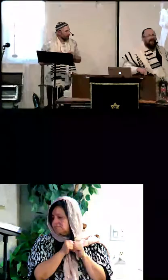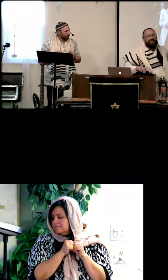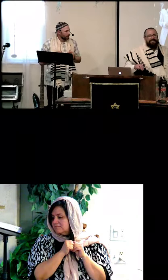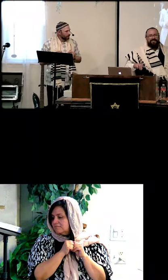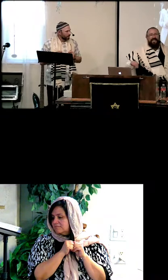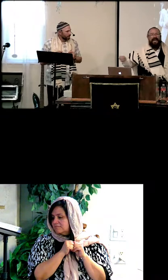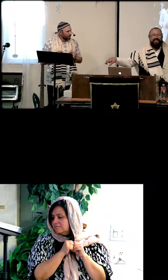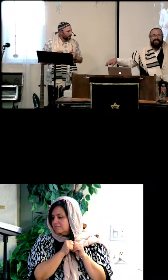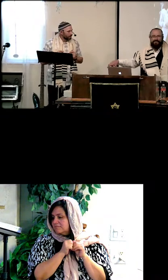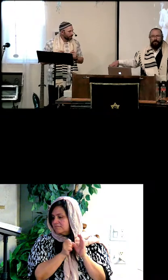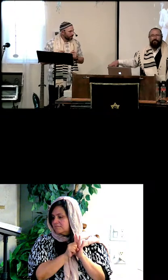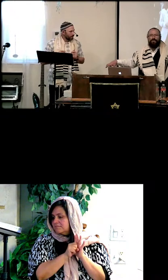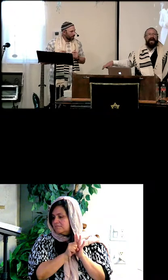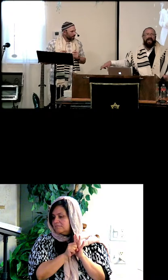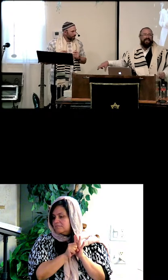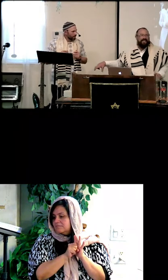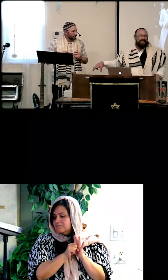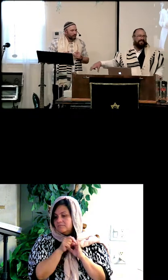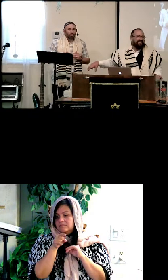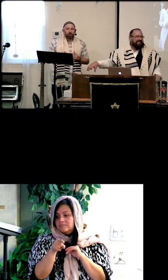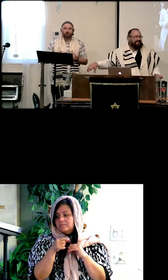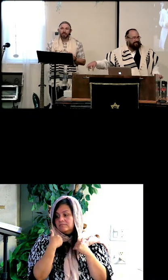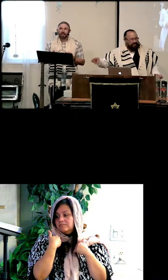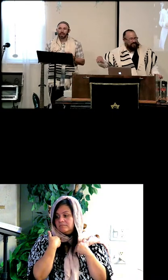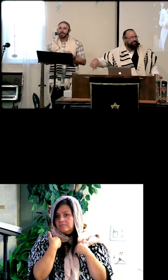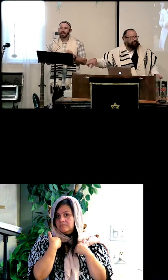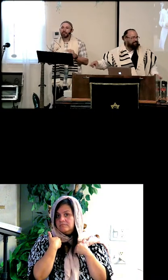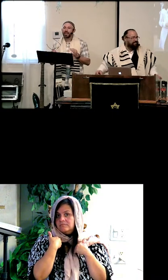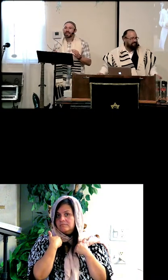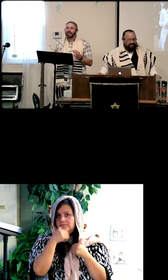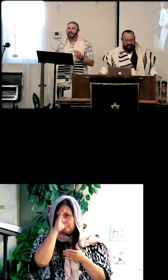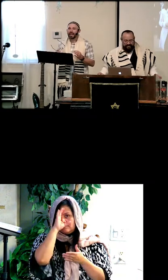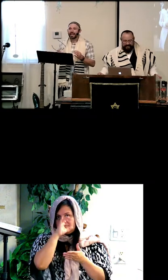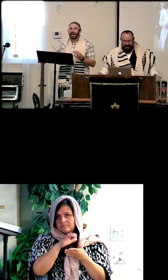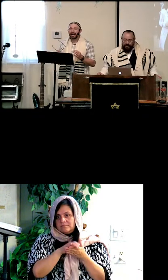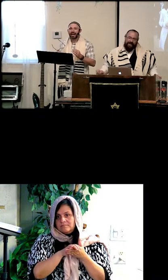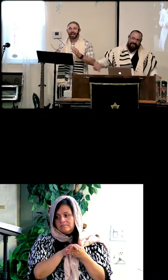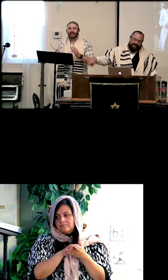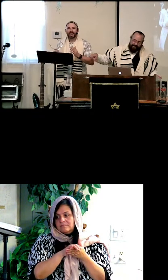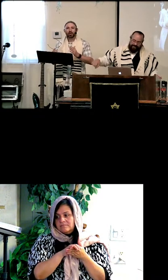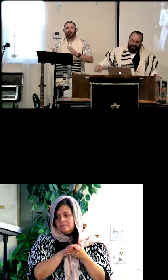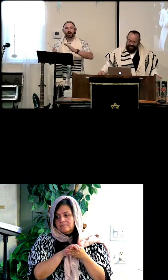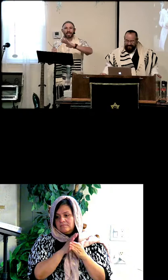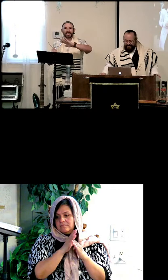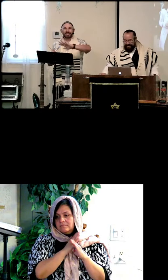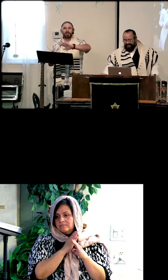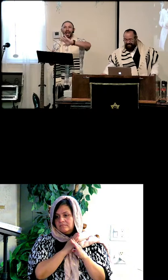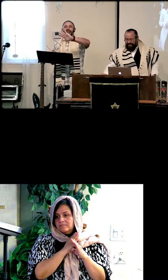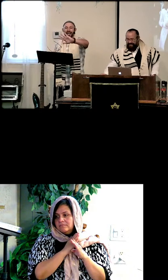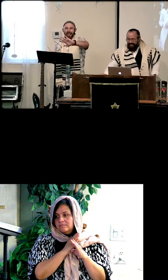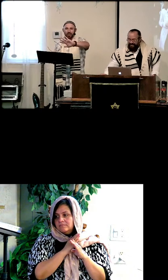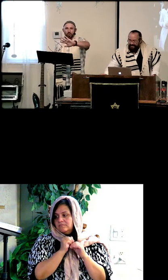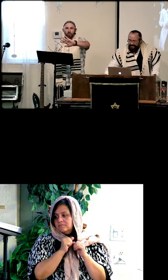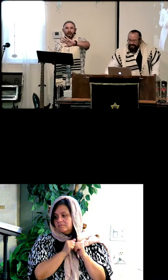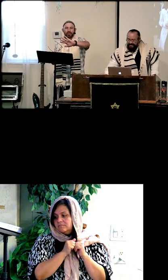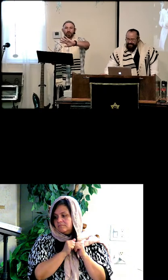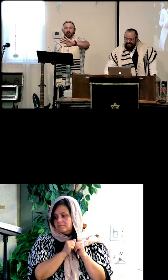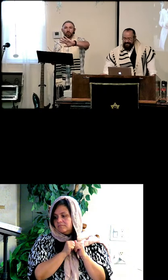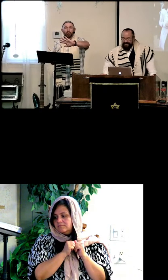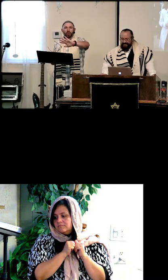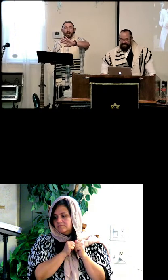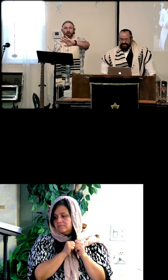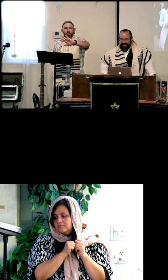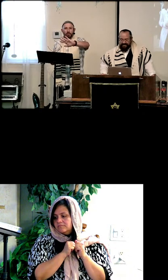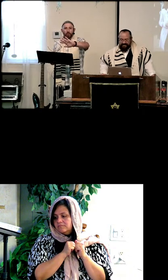symbolize that she has the broom's back. Como, simboliza que ella como respalda a su, a